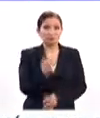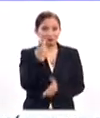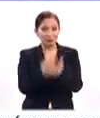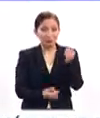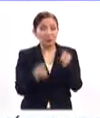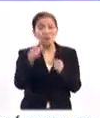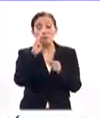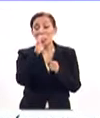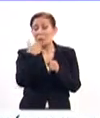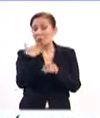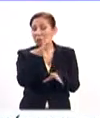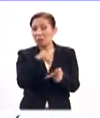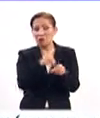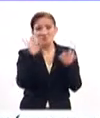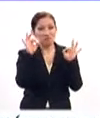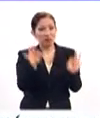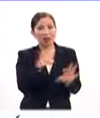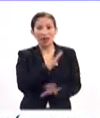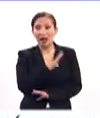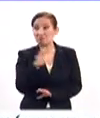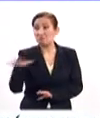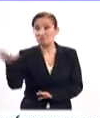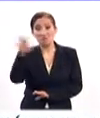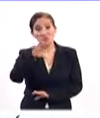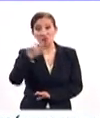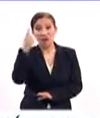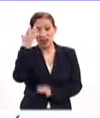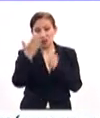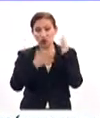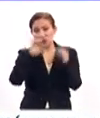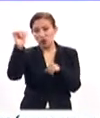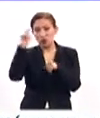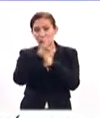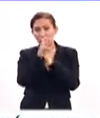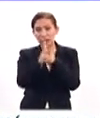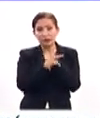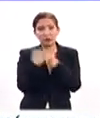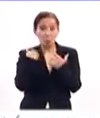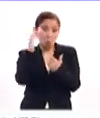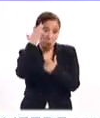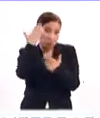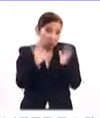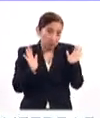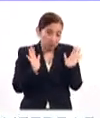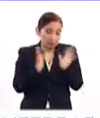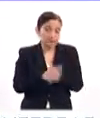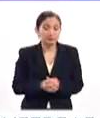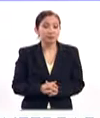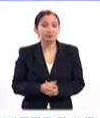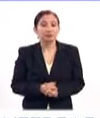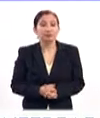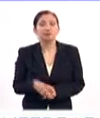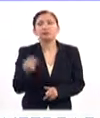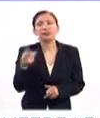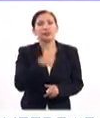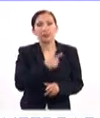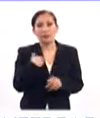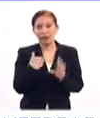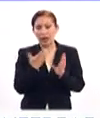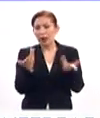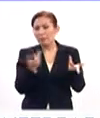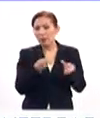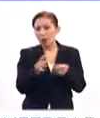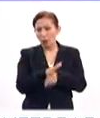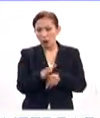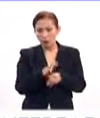Entonces, yo creo que es la beca más completa que existe para estudiar en el extranjero, hasta donde conozco. ¿Qué se tiene que hacer?